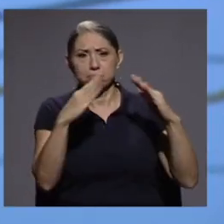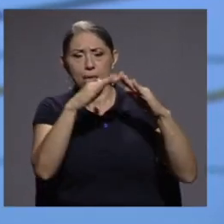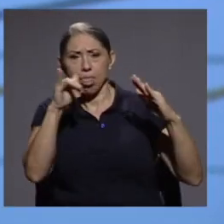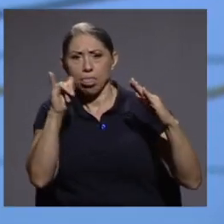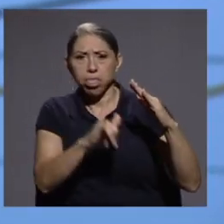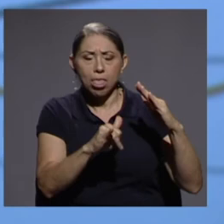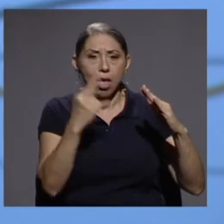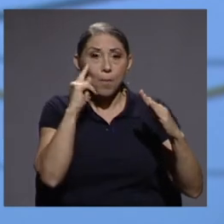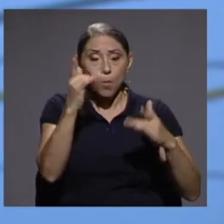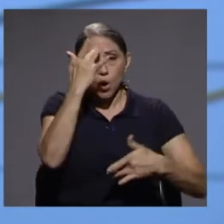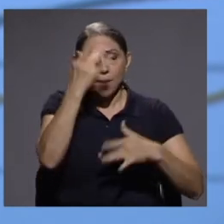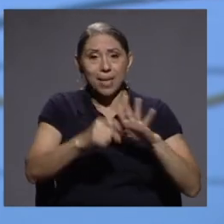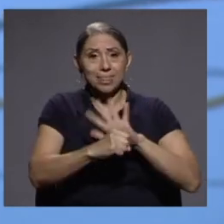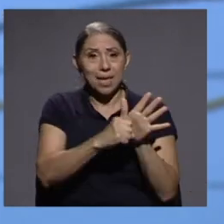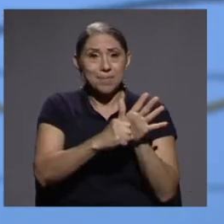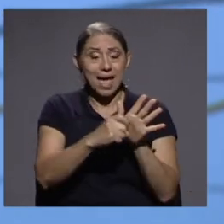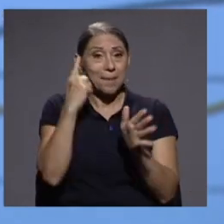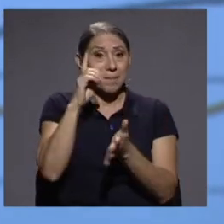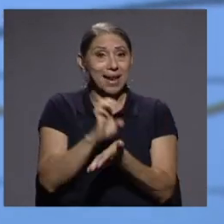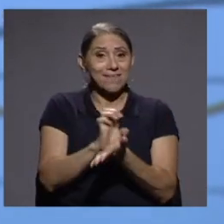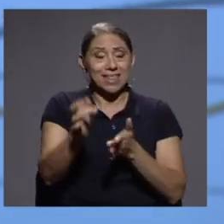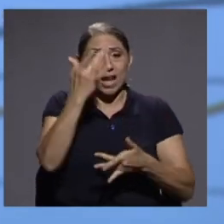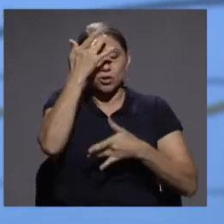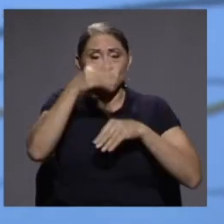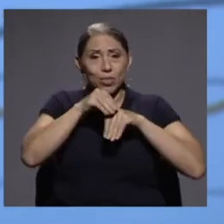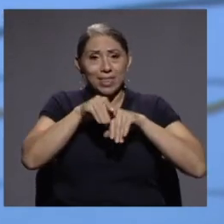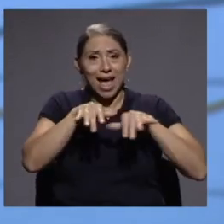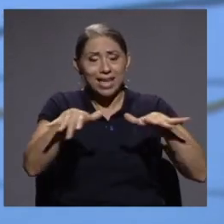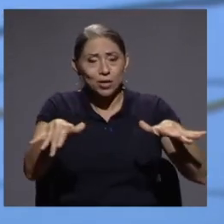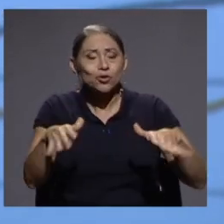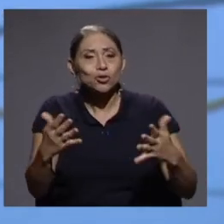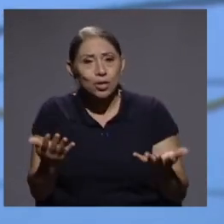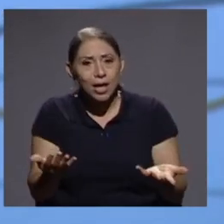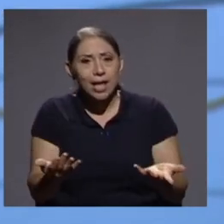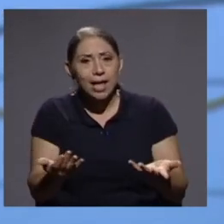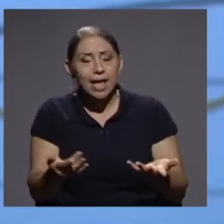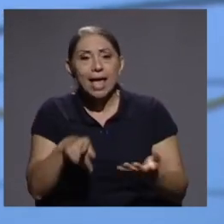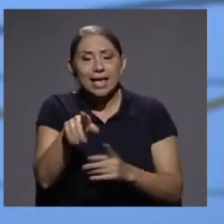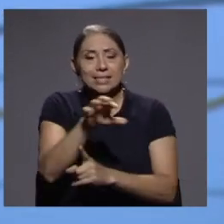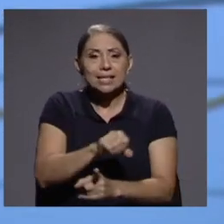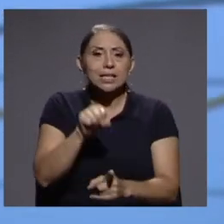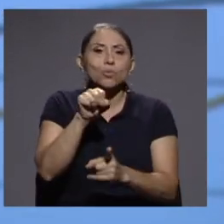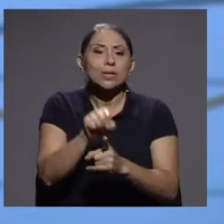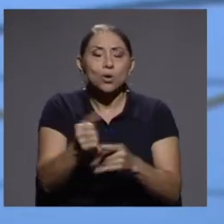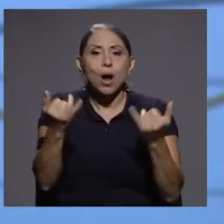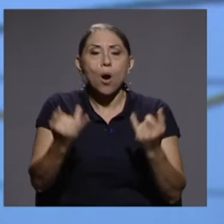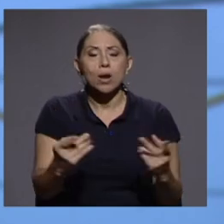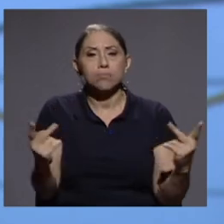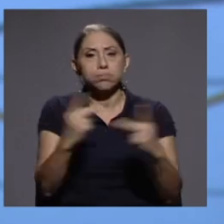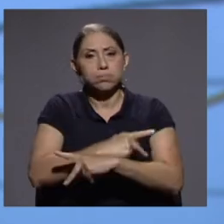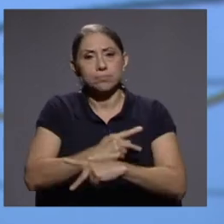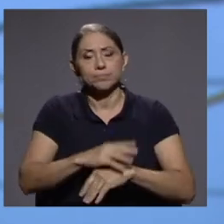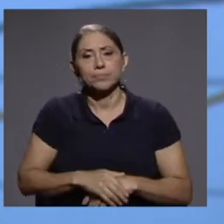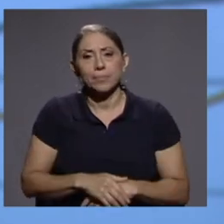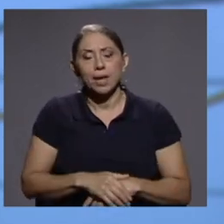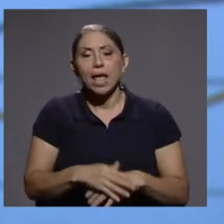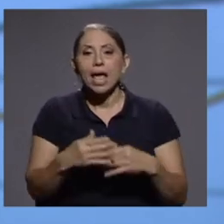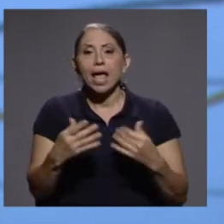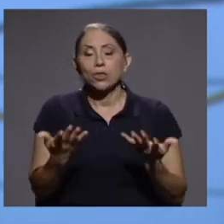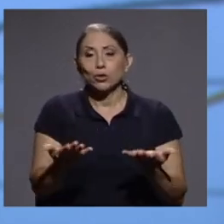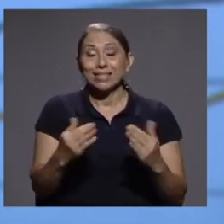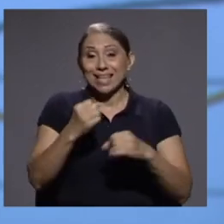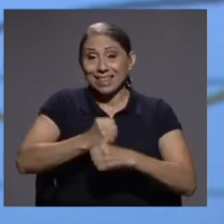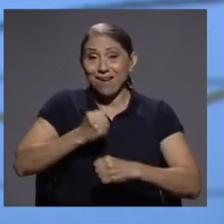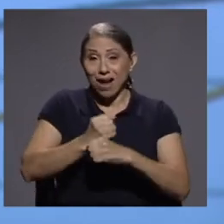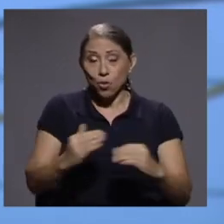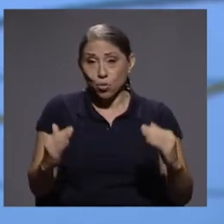pandemia, para evitar los contagios masivos, esta situación, digamos, se ha agravado. Entonces, el trabajo